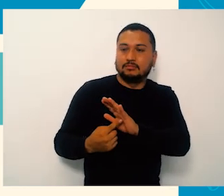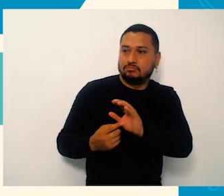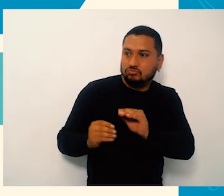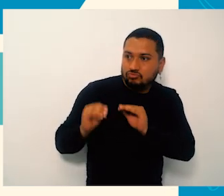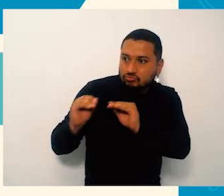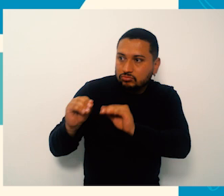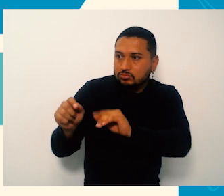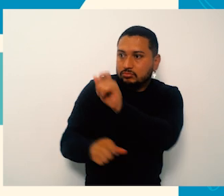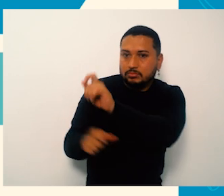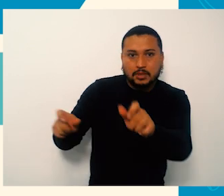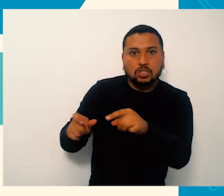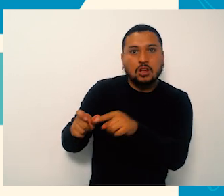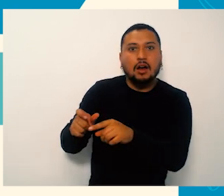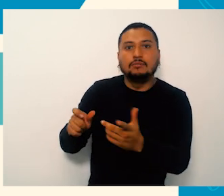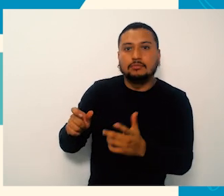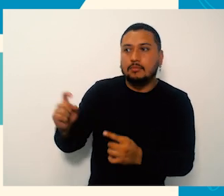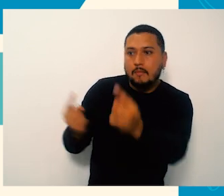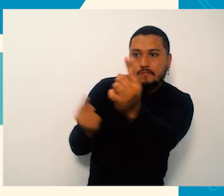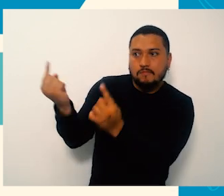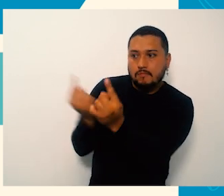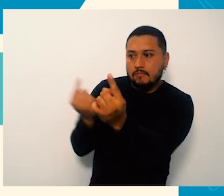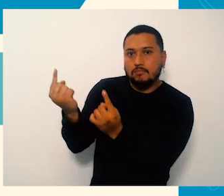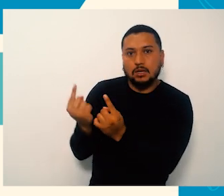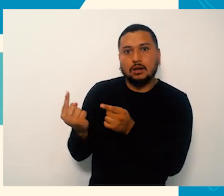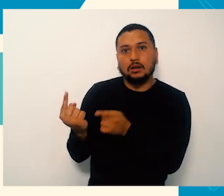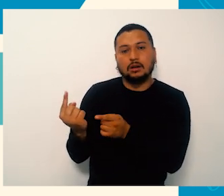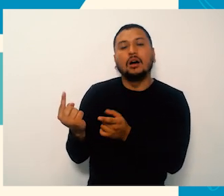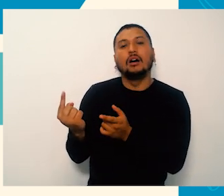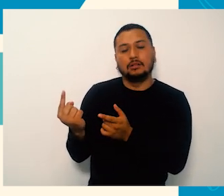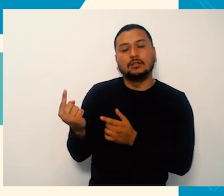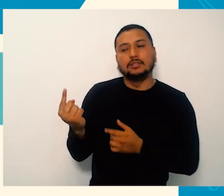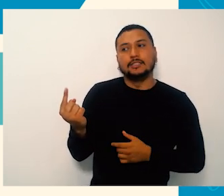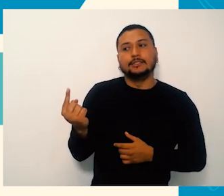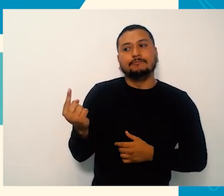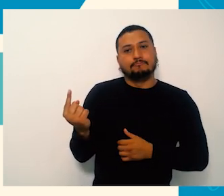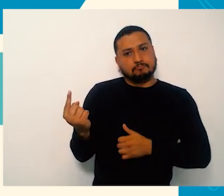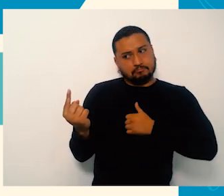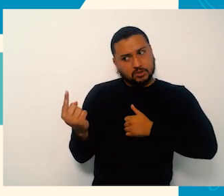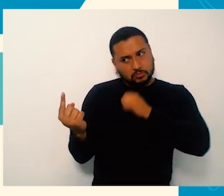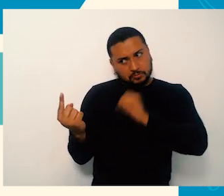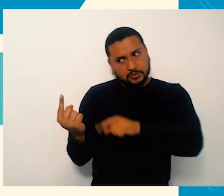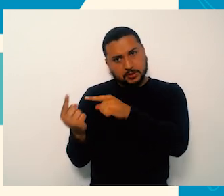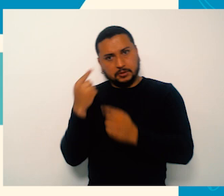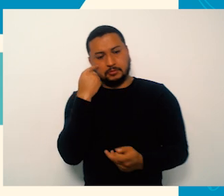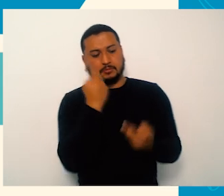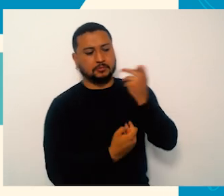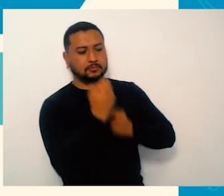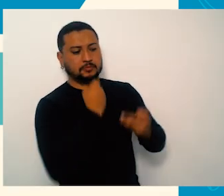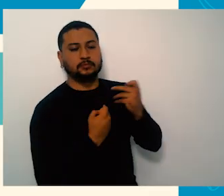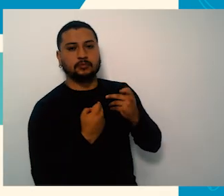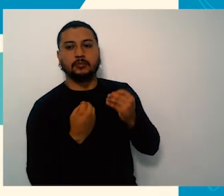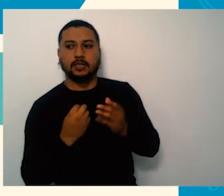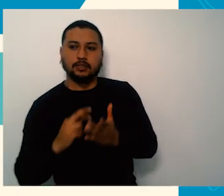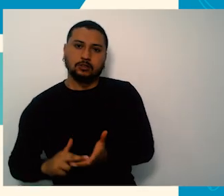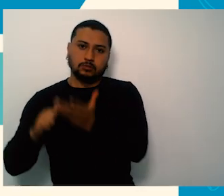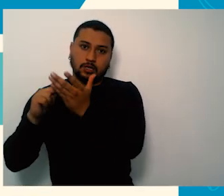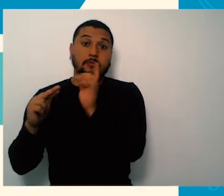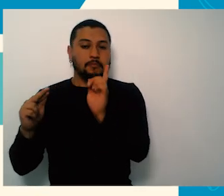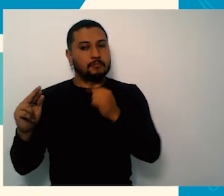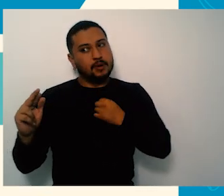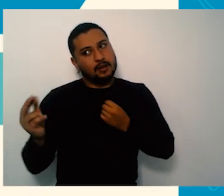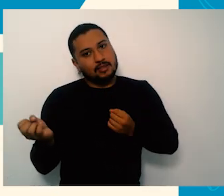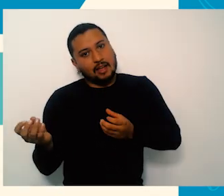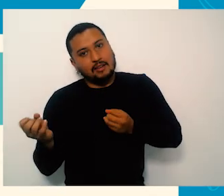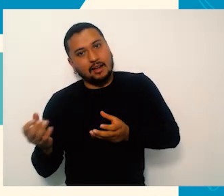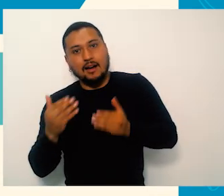y están presentes las personas de calidad que deben asumir, acoger y darnos la